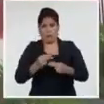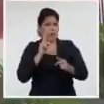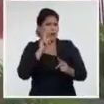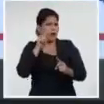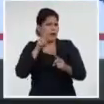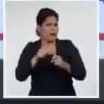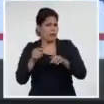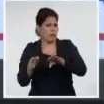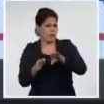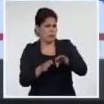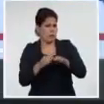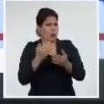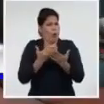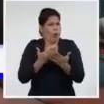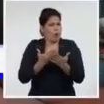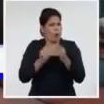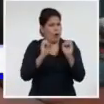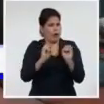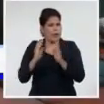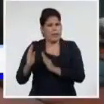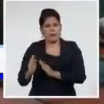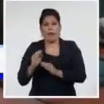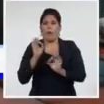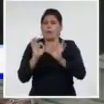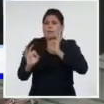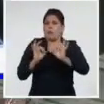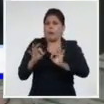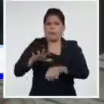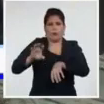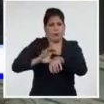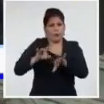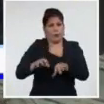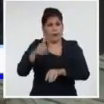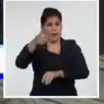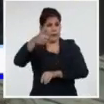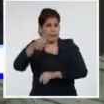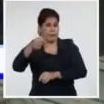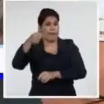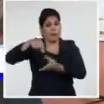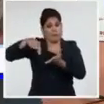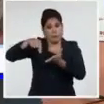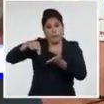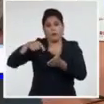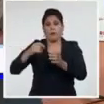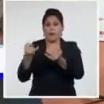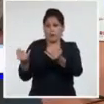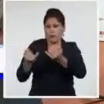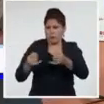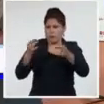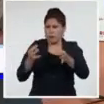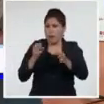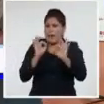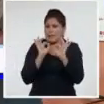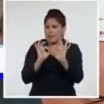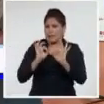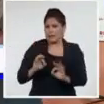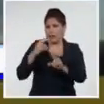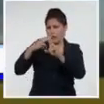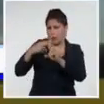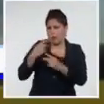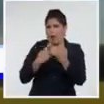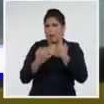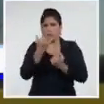objetivo de comprobar la organización, los aseguramientos y el sistema de información para rectificar cualquier